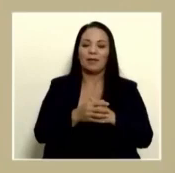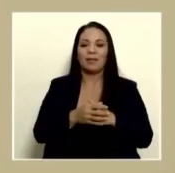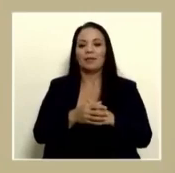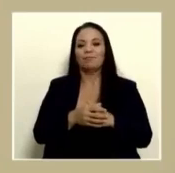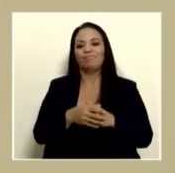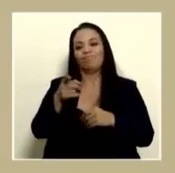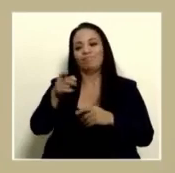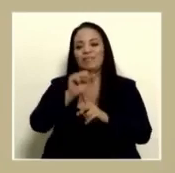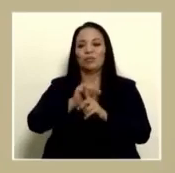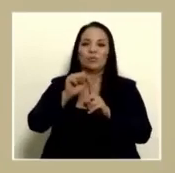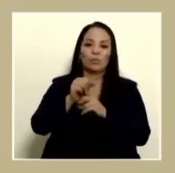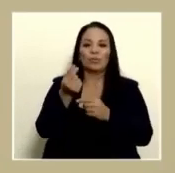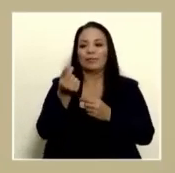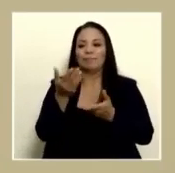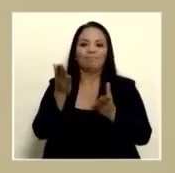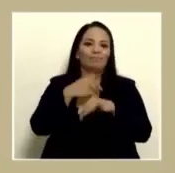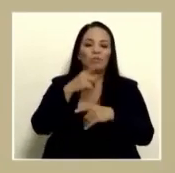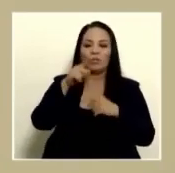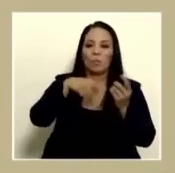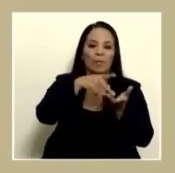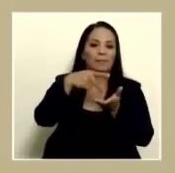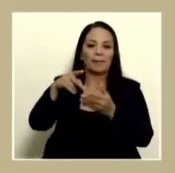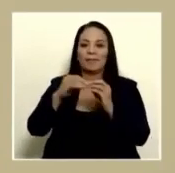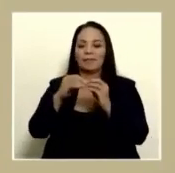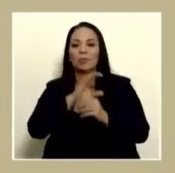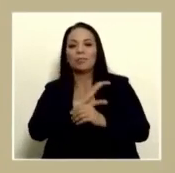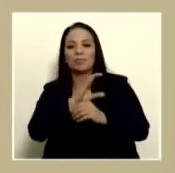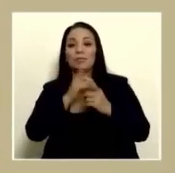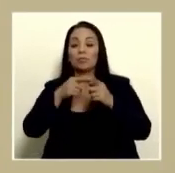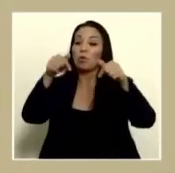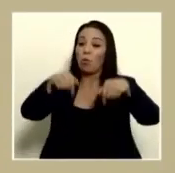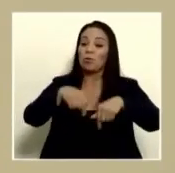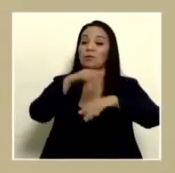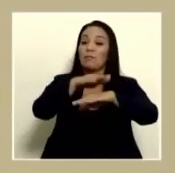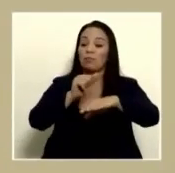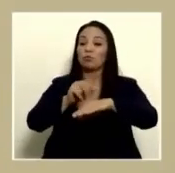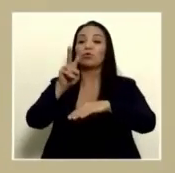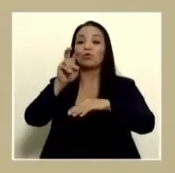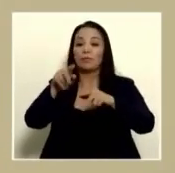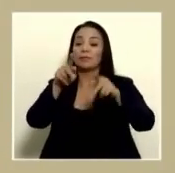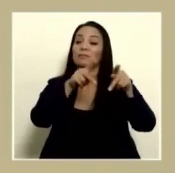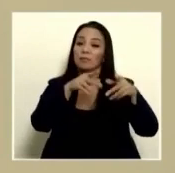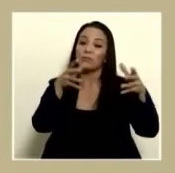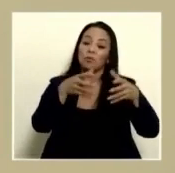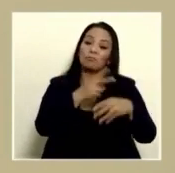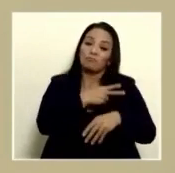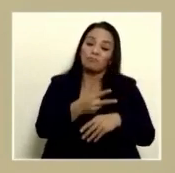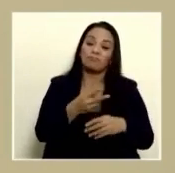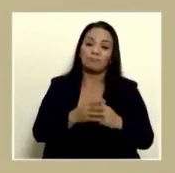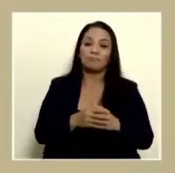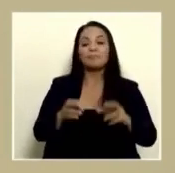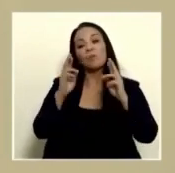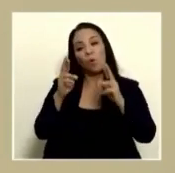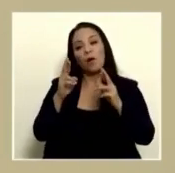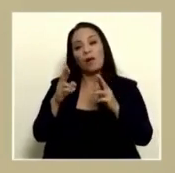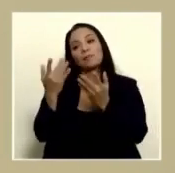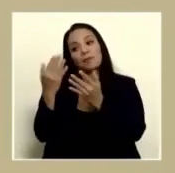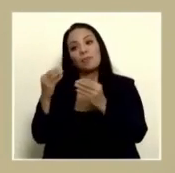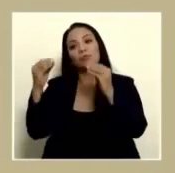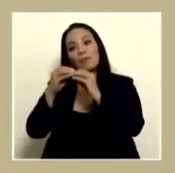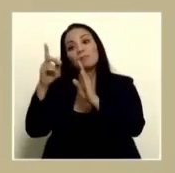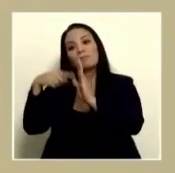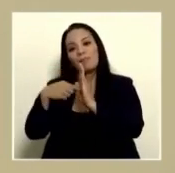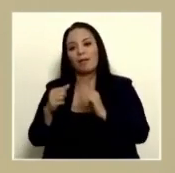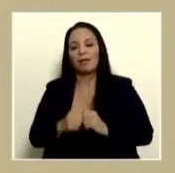médico y la falta de presupuesto y por eso llamamos hoy a 200 reservistas y esperamos llamar a unos mil más